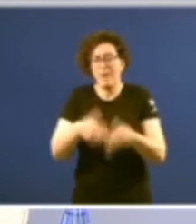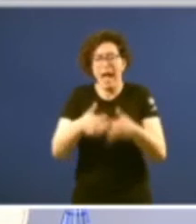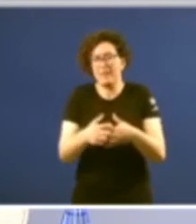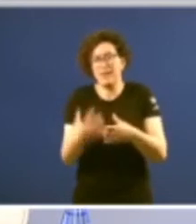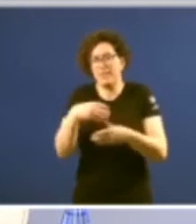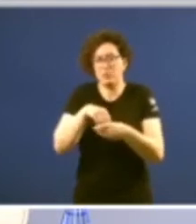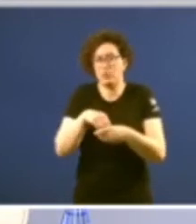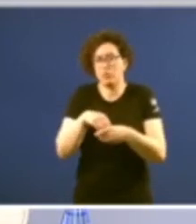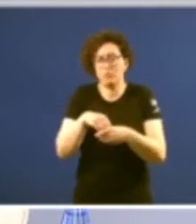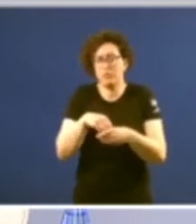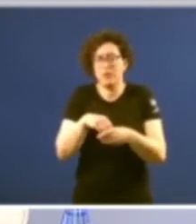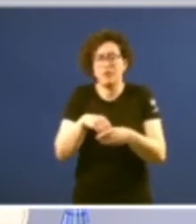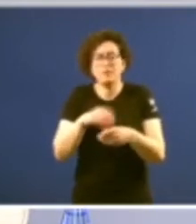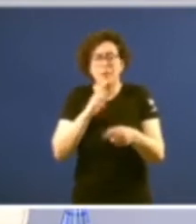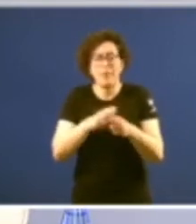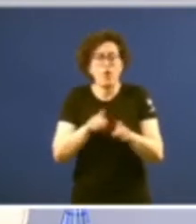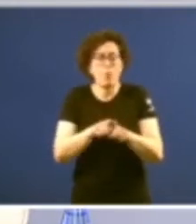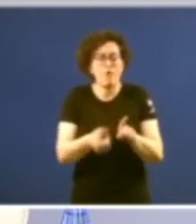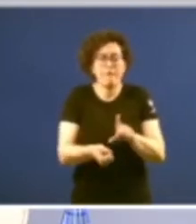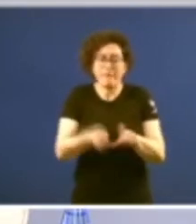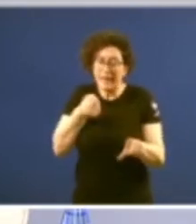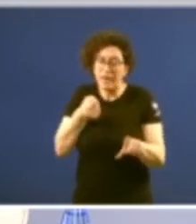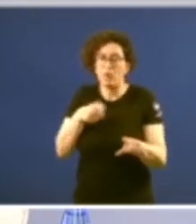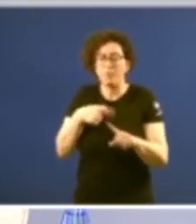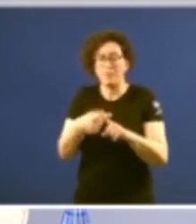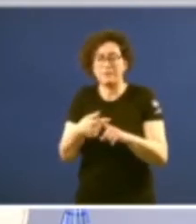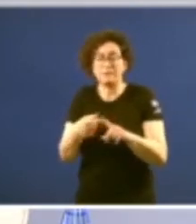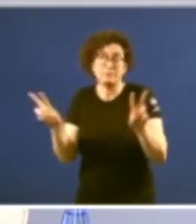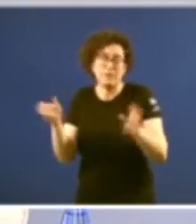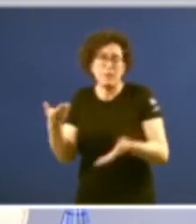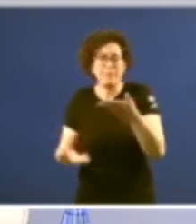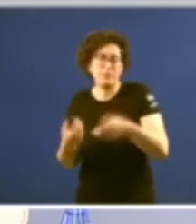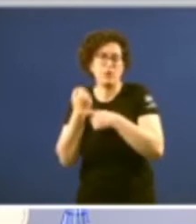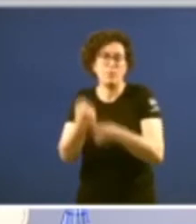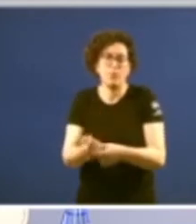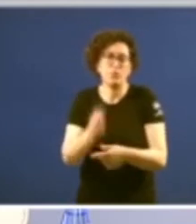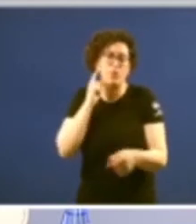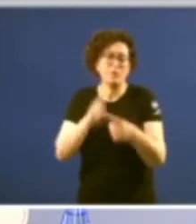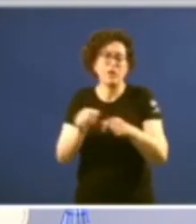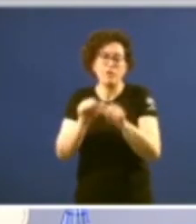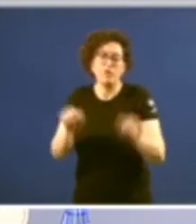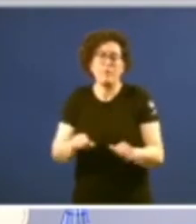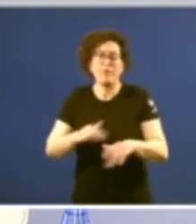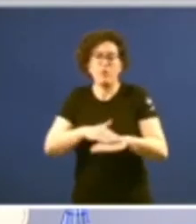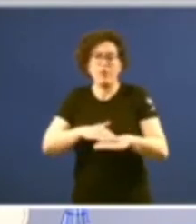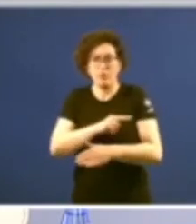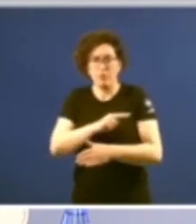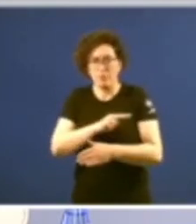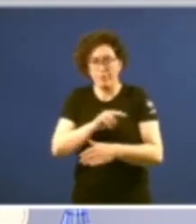sendo o freo e o contrapeso por esencia da forma de Goberno parlamentaria